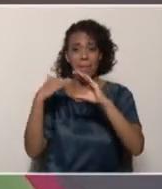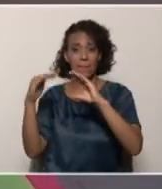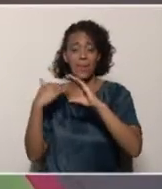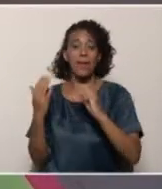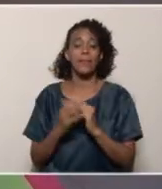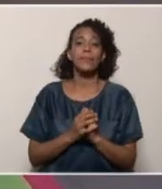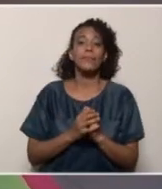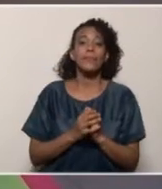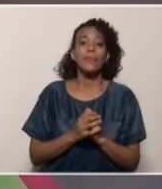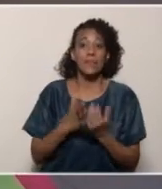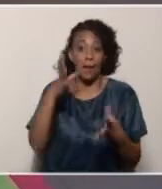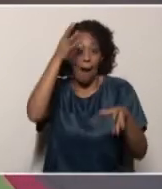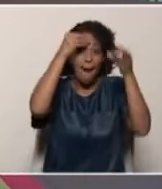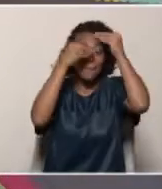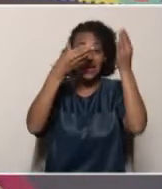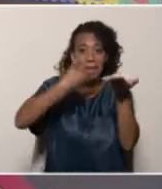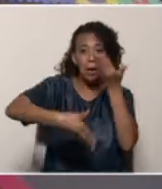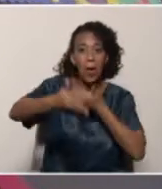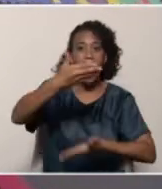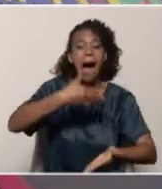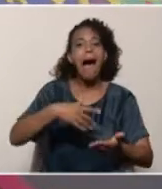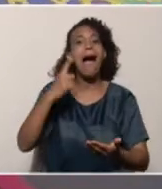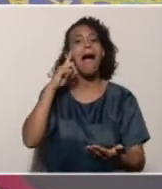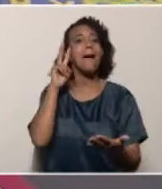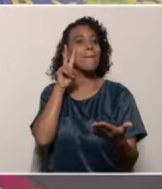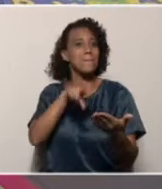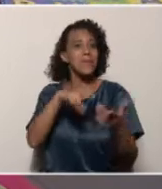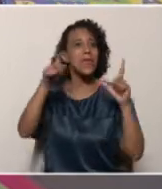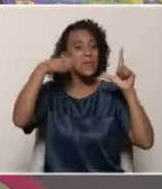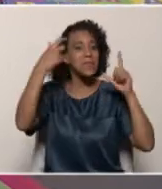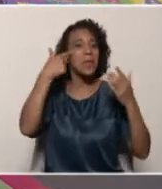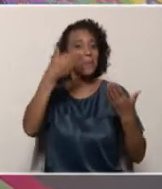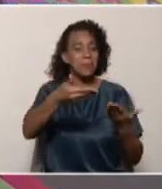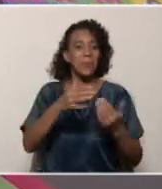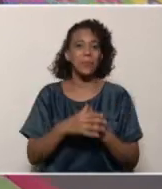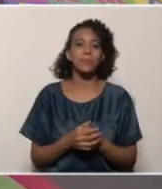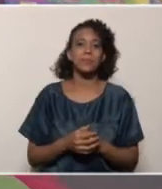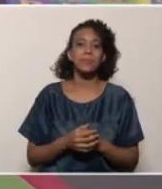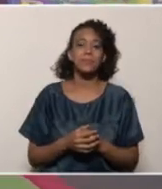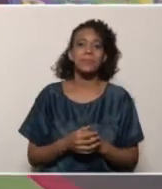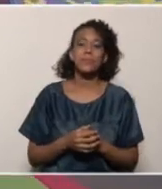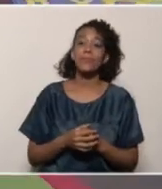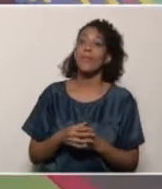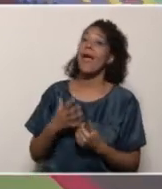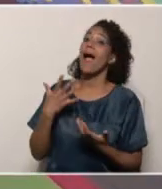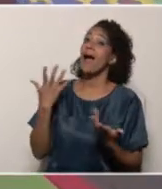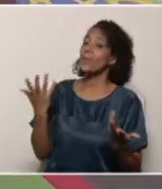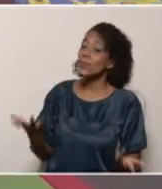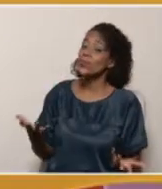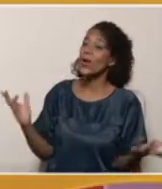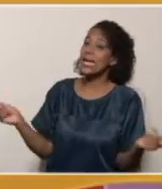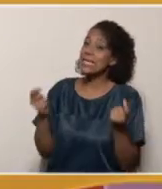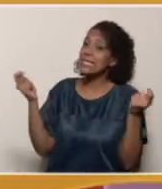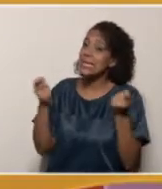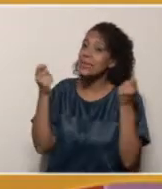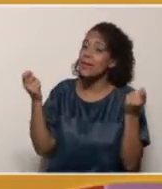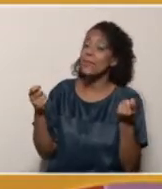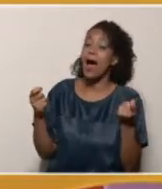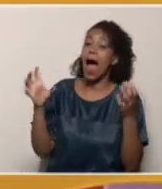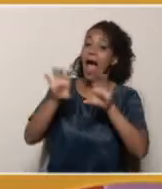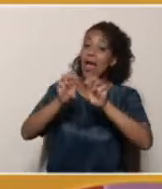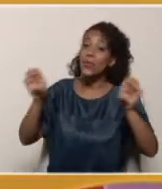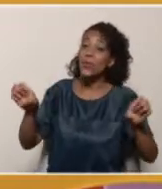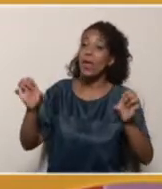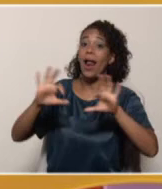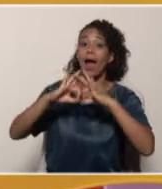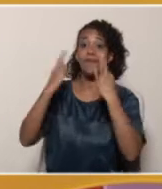y al mismo tiempo aprendan, y nosotros también aprendemos de ellos, ¿verdad María? Así es, profe. Y es importante también incentivar a todos estos estudiantes